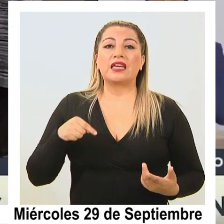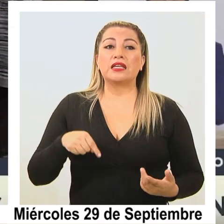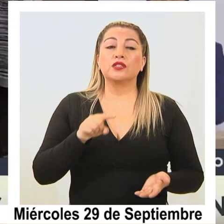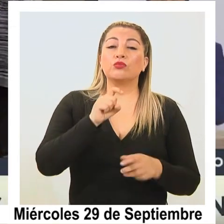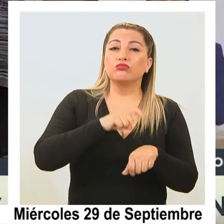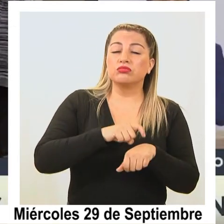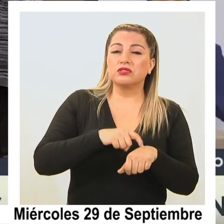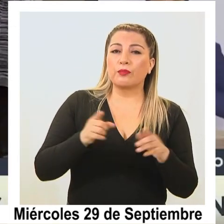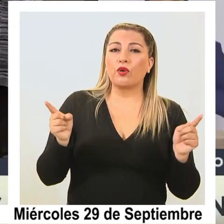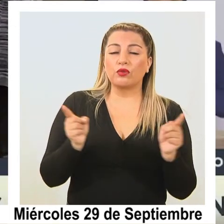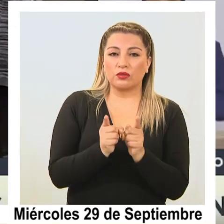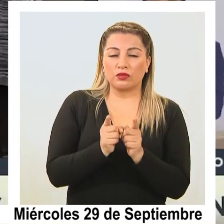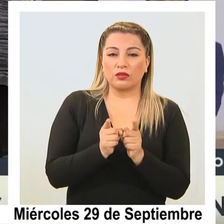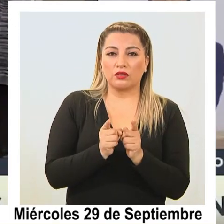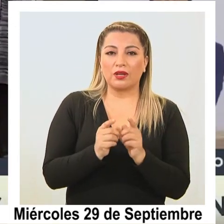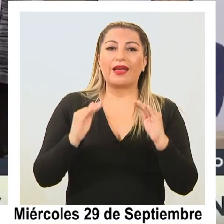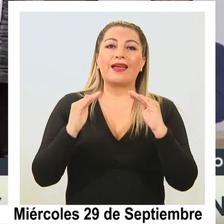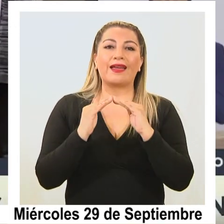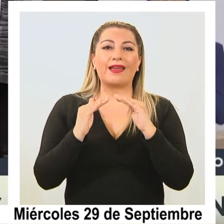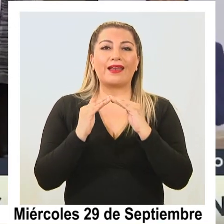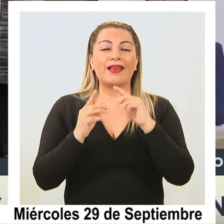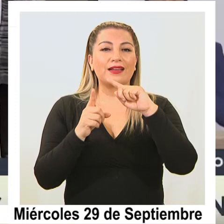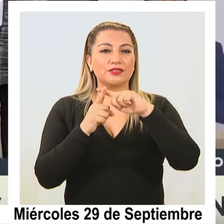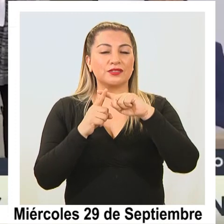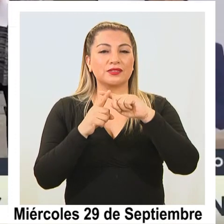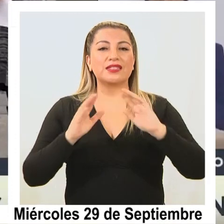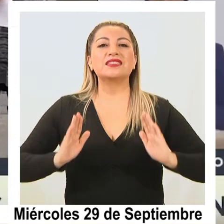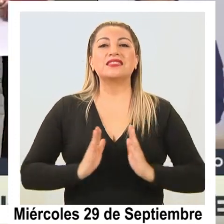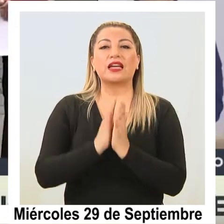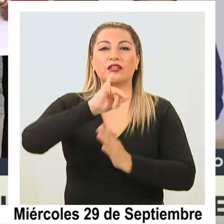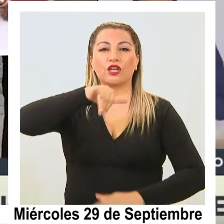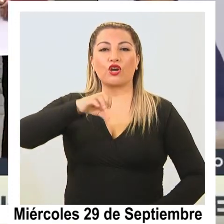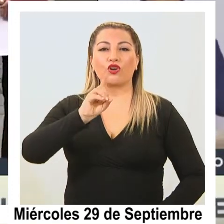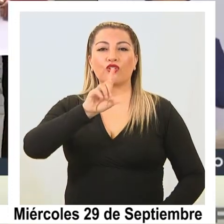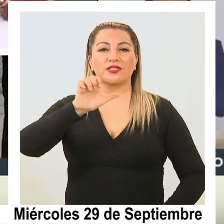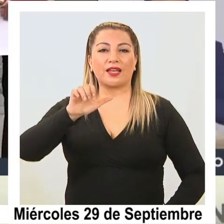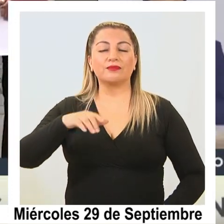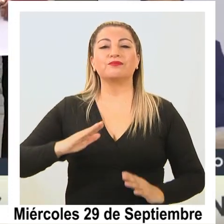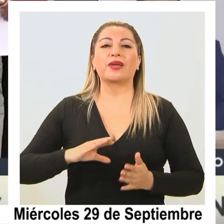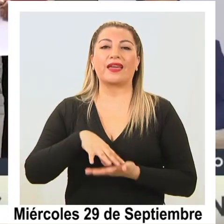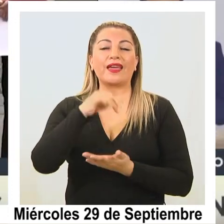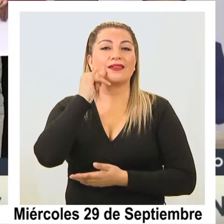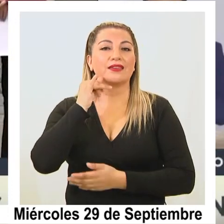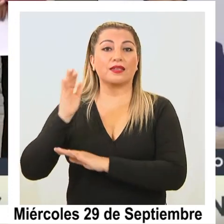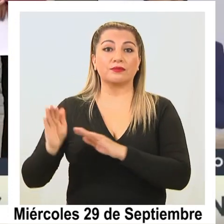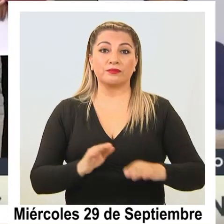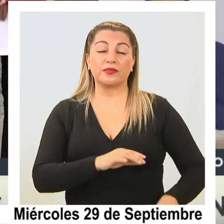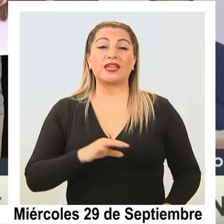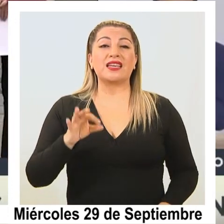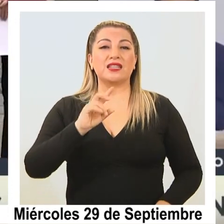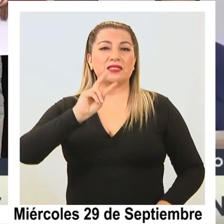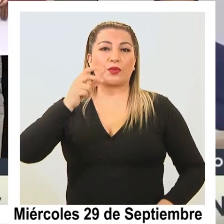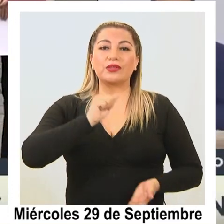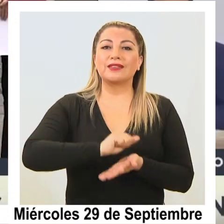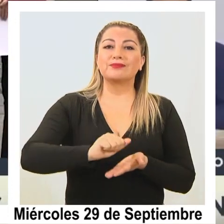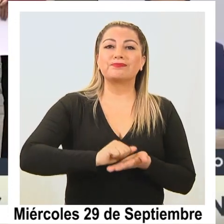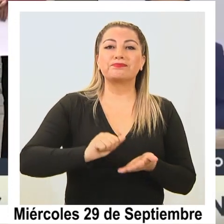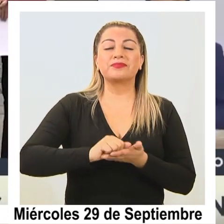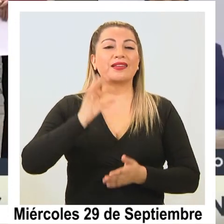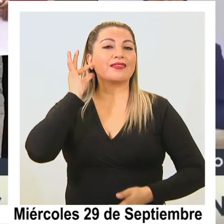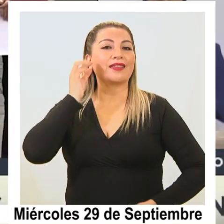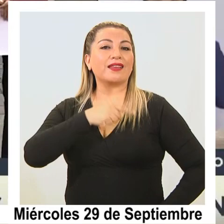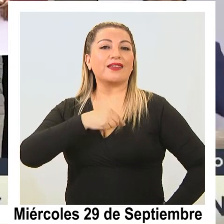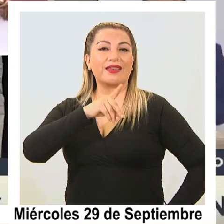y su emplazamiento será en la parroquia San José, en la comuna de Iquique. Finalmente, la subsecretaria de Salud, Paula